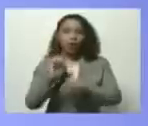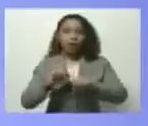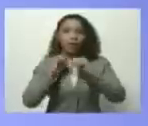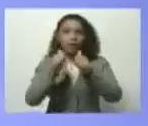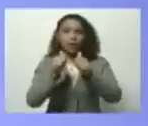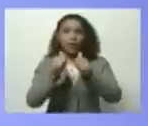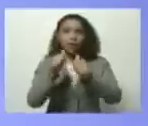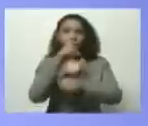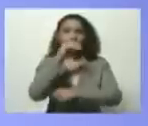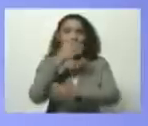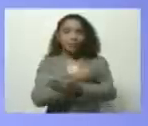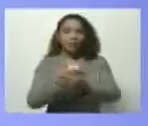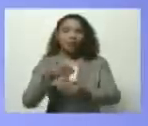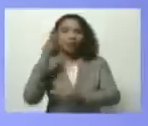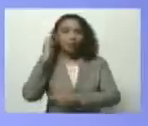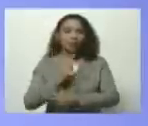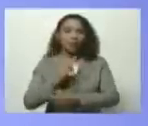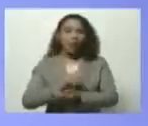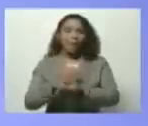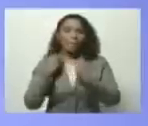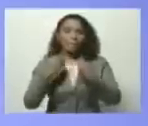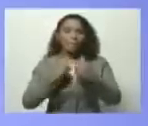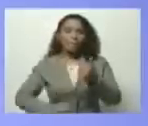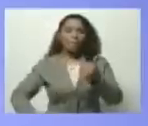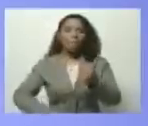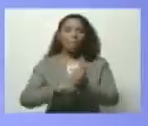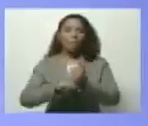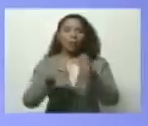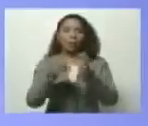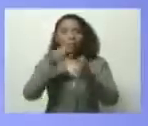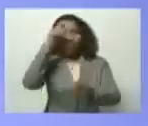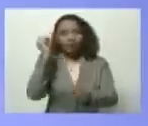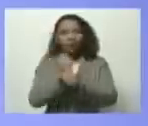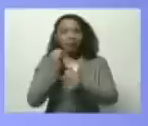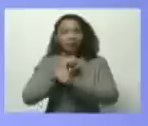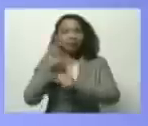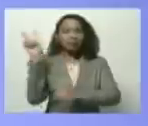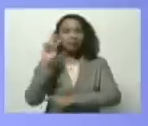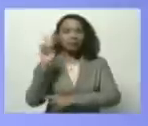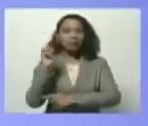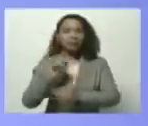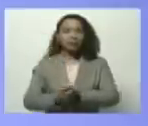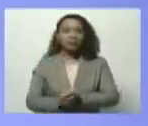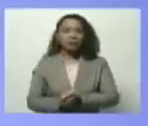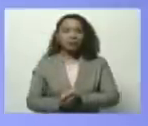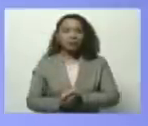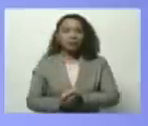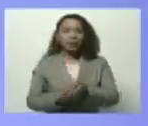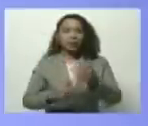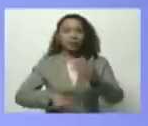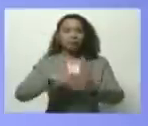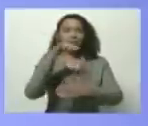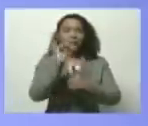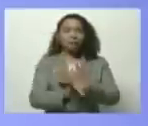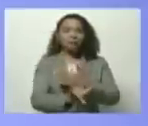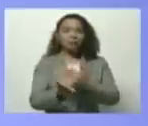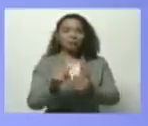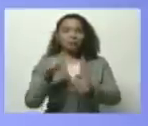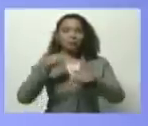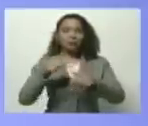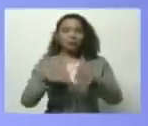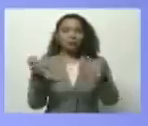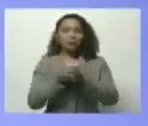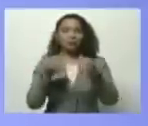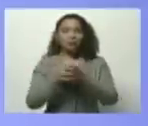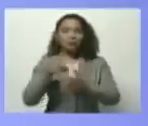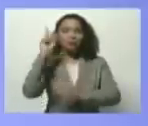con 100 millones de bolívares para apoyar a la clase obrera venezolana con emprendimientos y proyectos en este sector